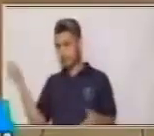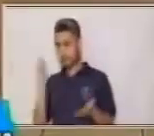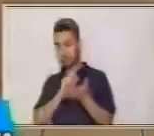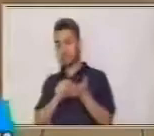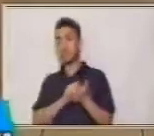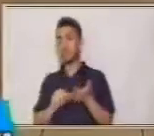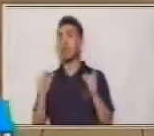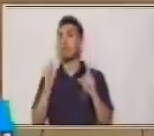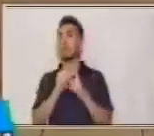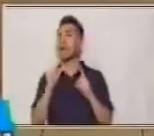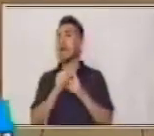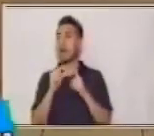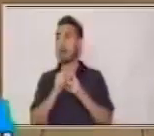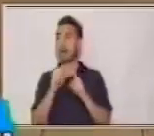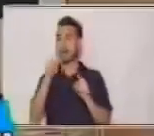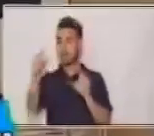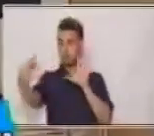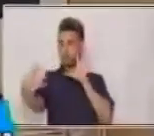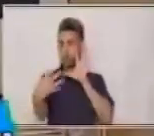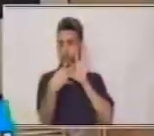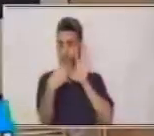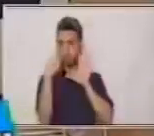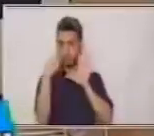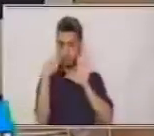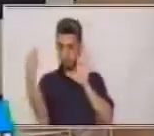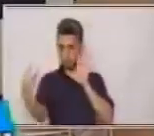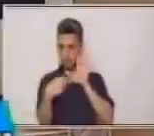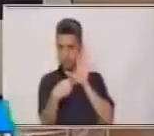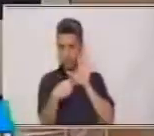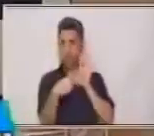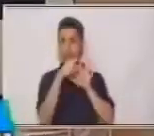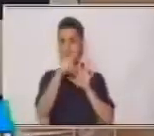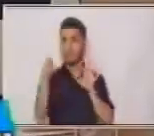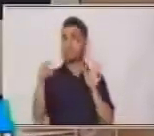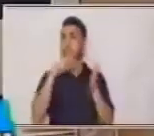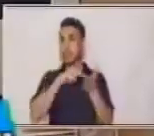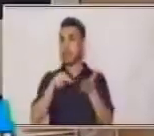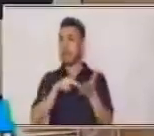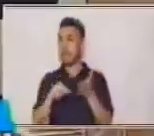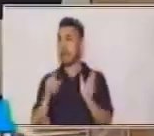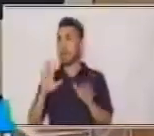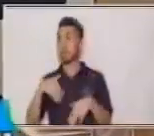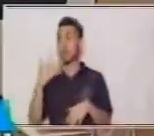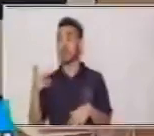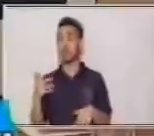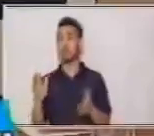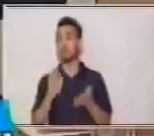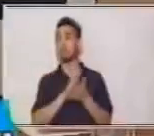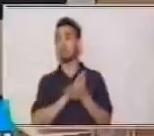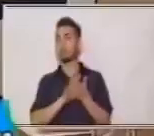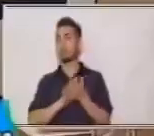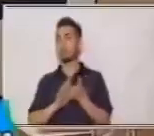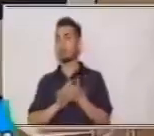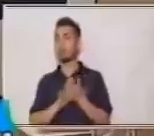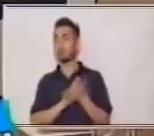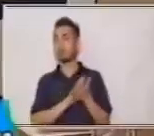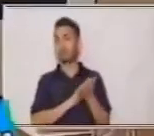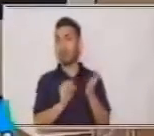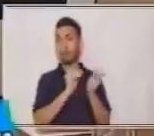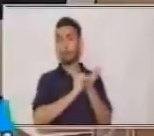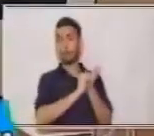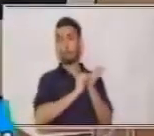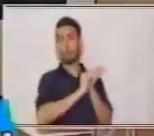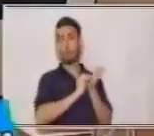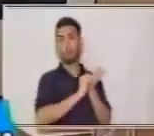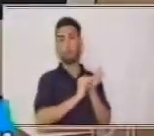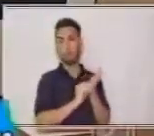voy a enfocar y ustedes las van a leer. Después yo las voy a borrar, ¿sí? Y vamos a